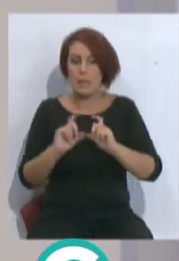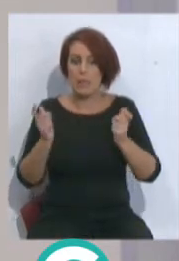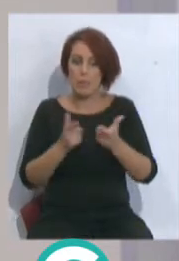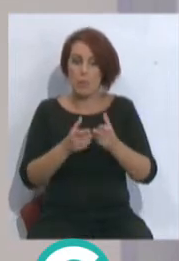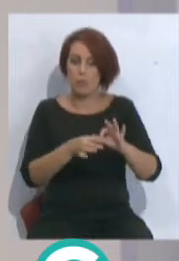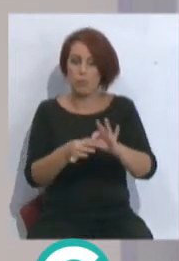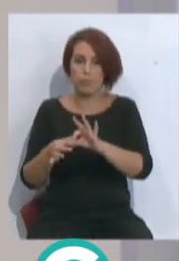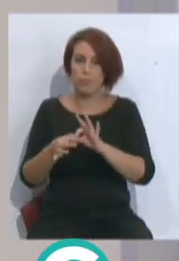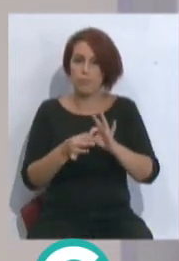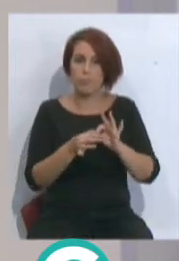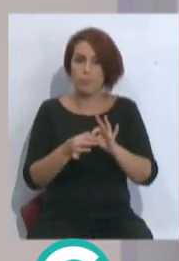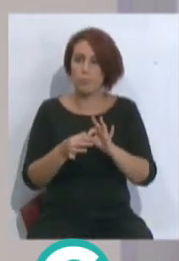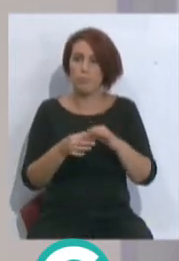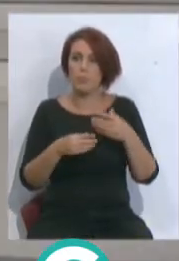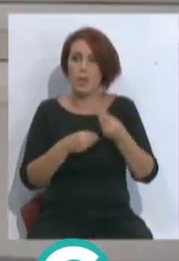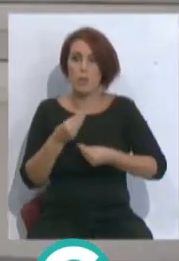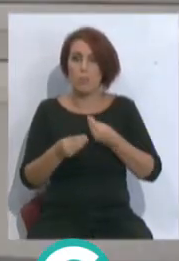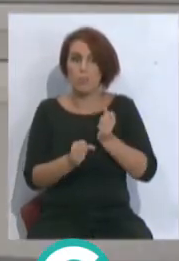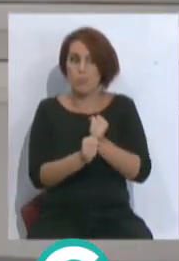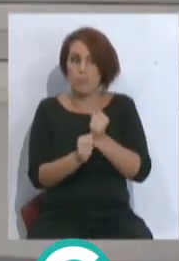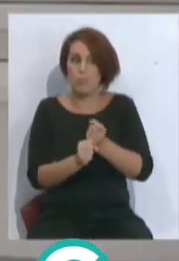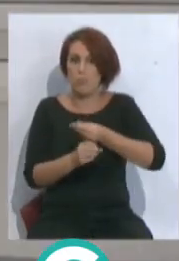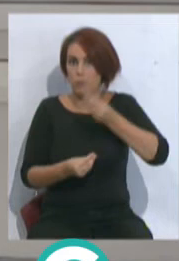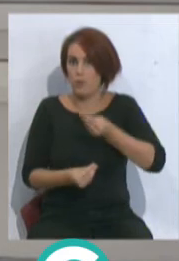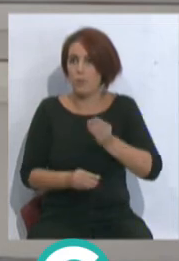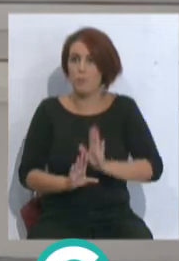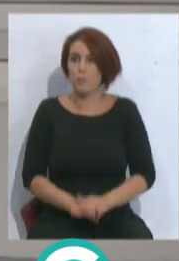y bien formado. Pues está haciendo un muy buen trabajo. Pues claro.